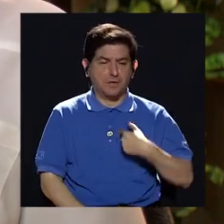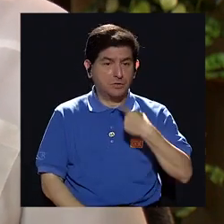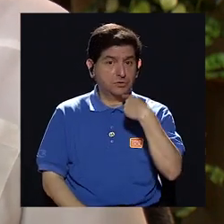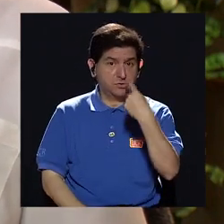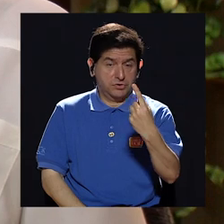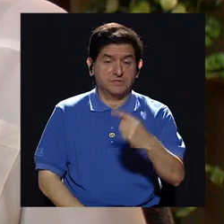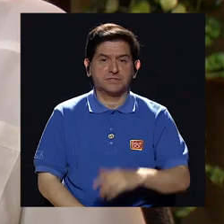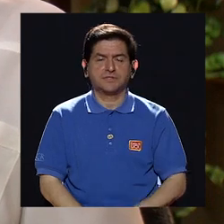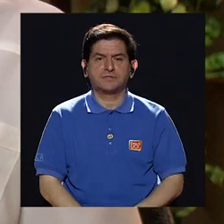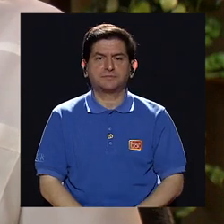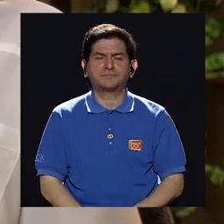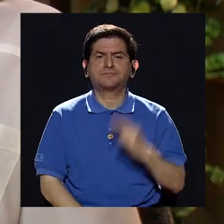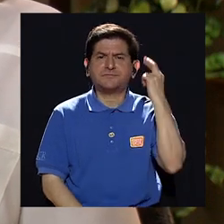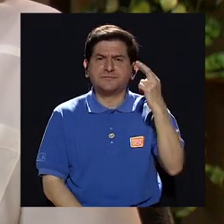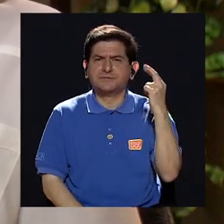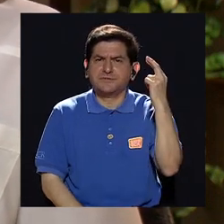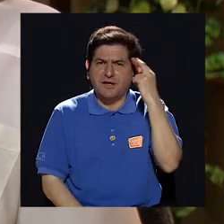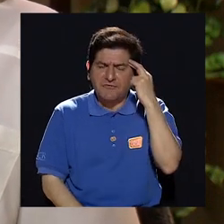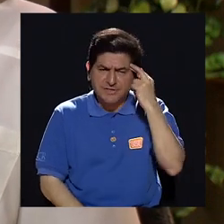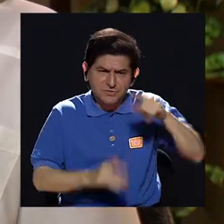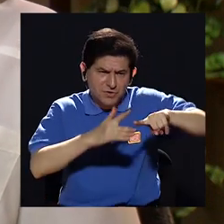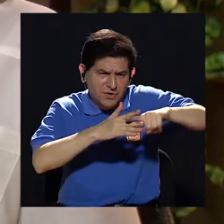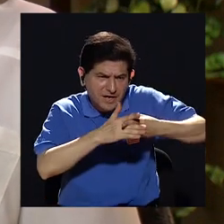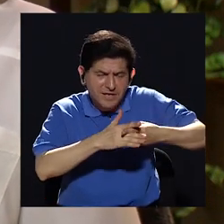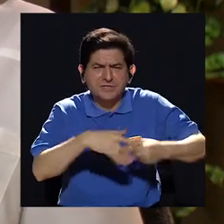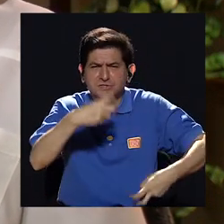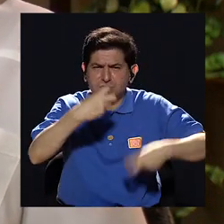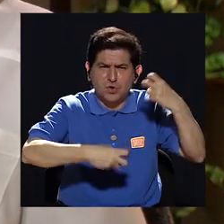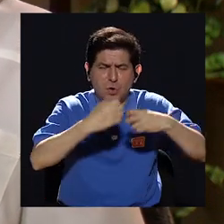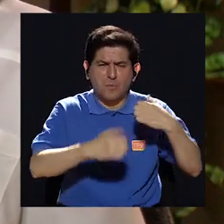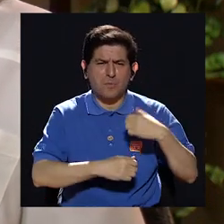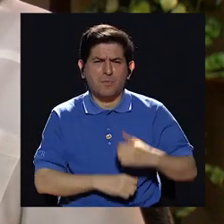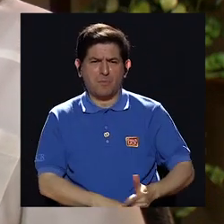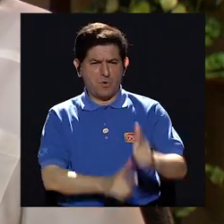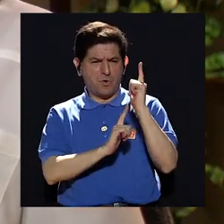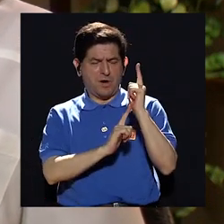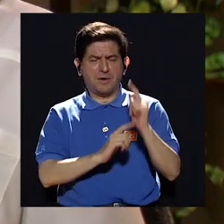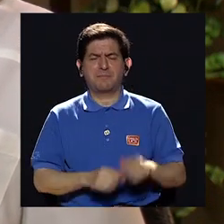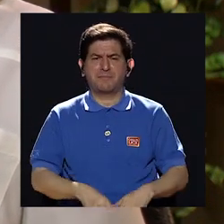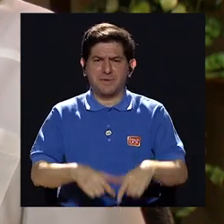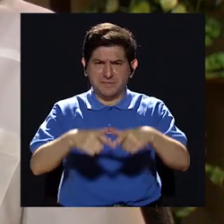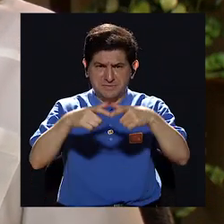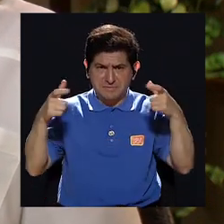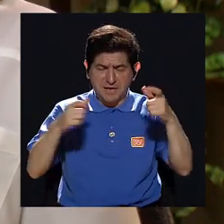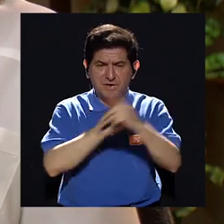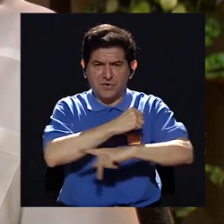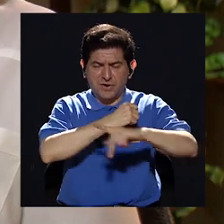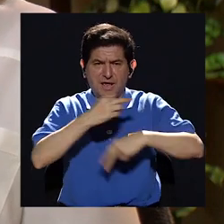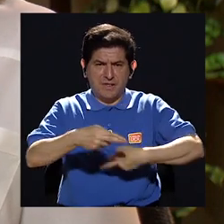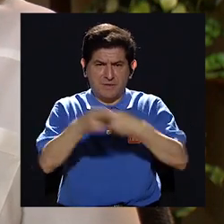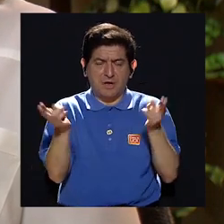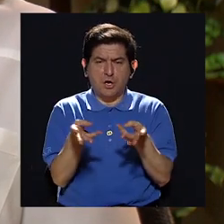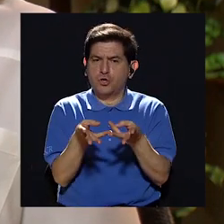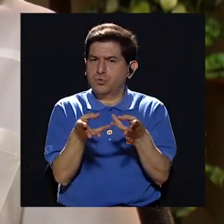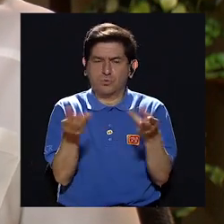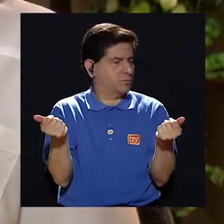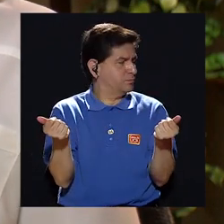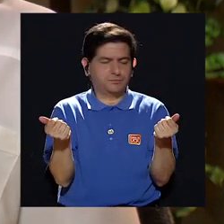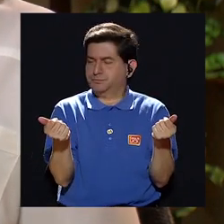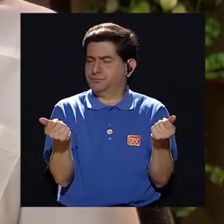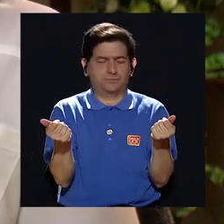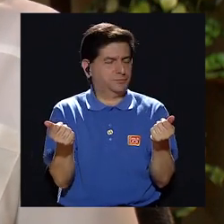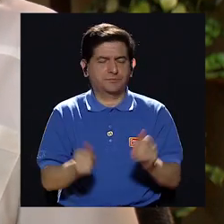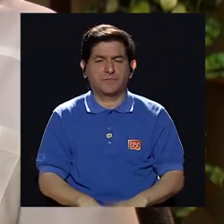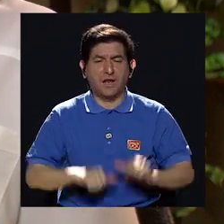Debo señalar que las causas que originaron estos conflictos armados en la mayoría de los países de la región son causas que no han sido superadas